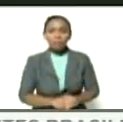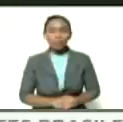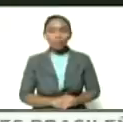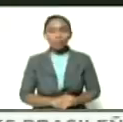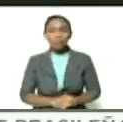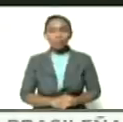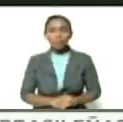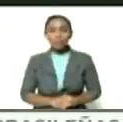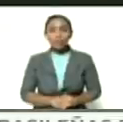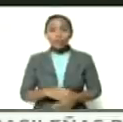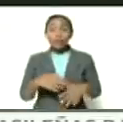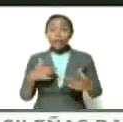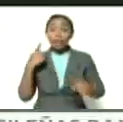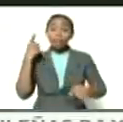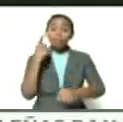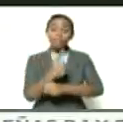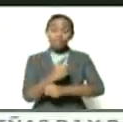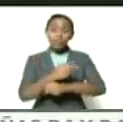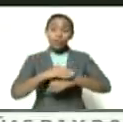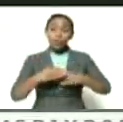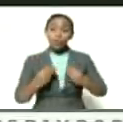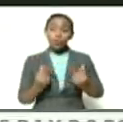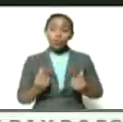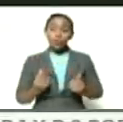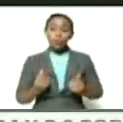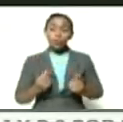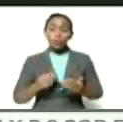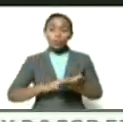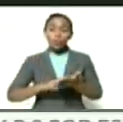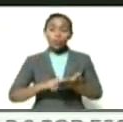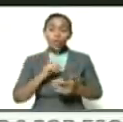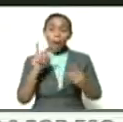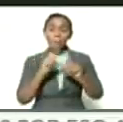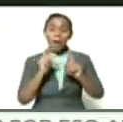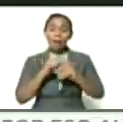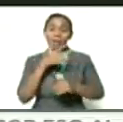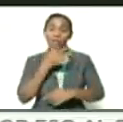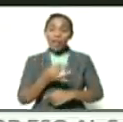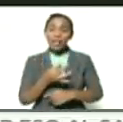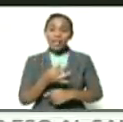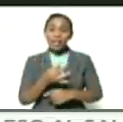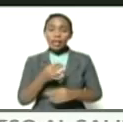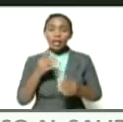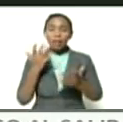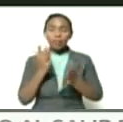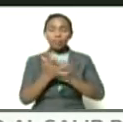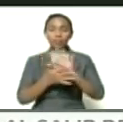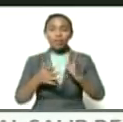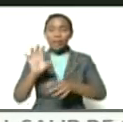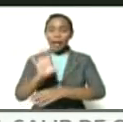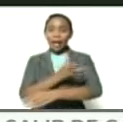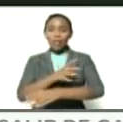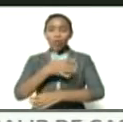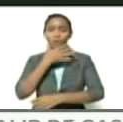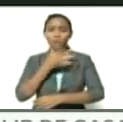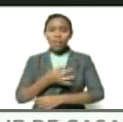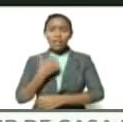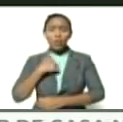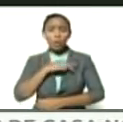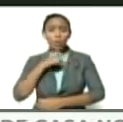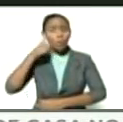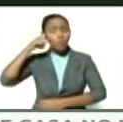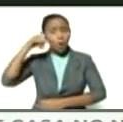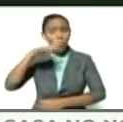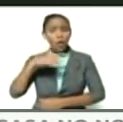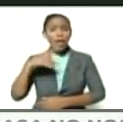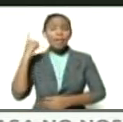y que debemos rescatar de la palabra sencilla del gesto sencillo del canto sencillo de nuestro pueblo